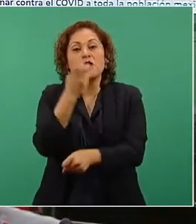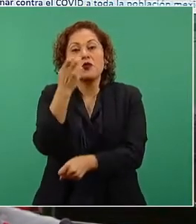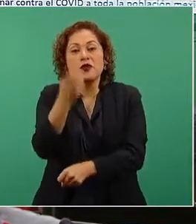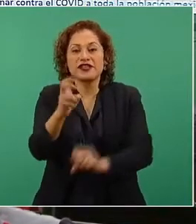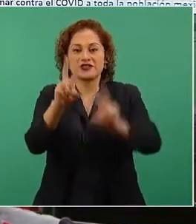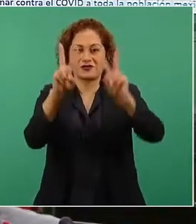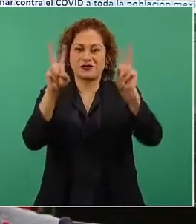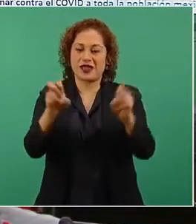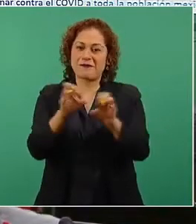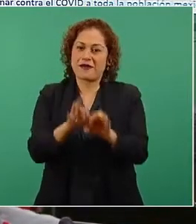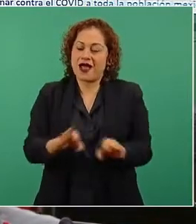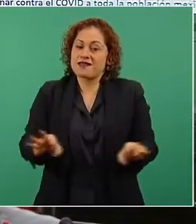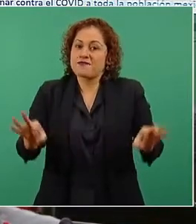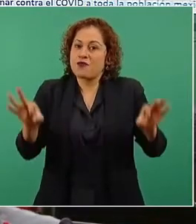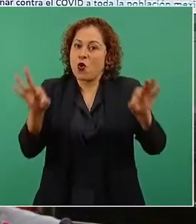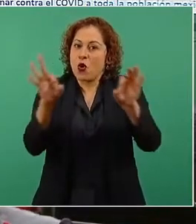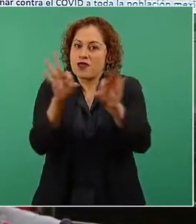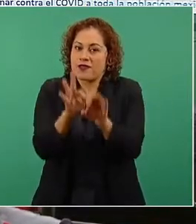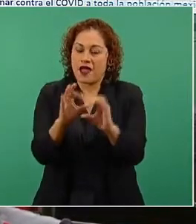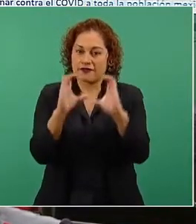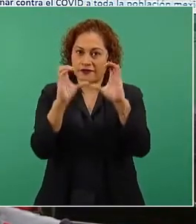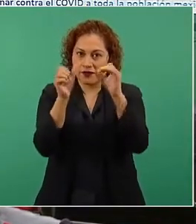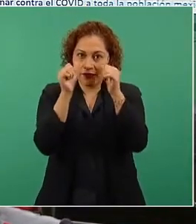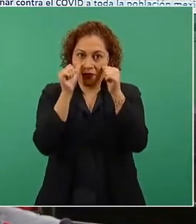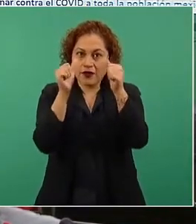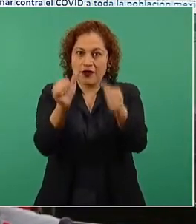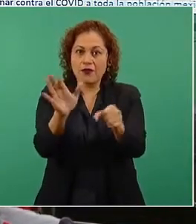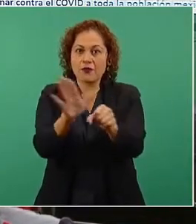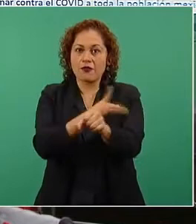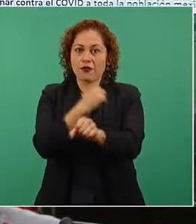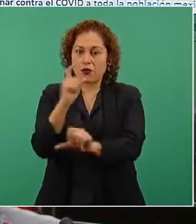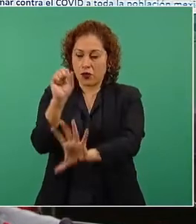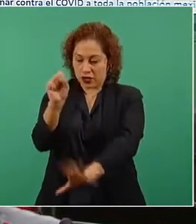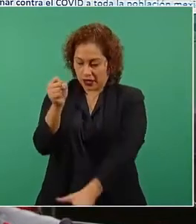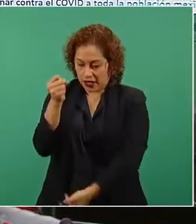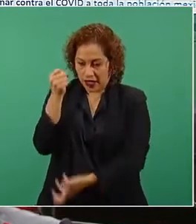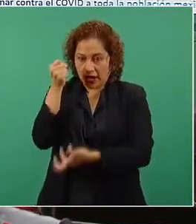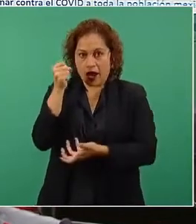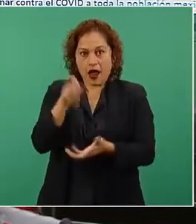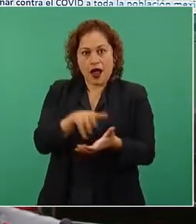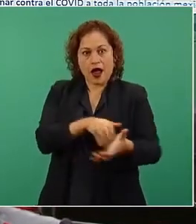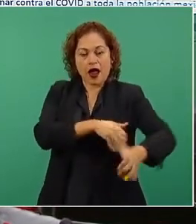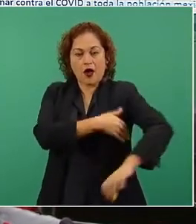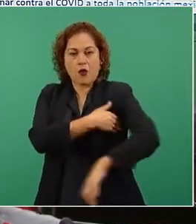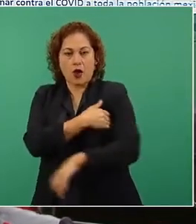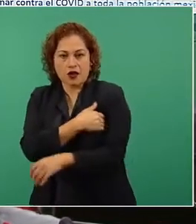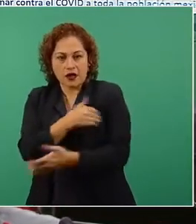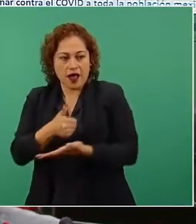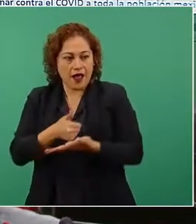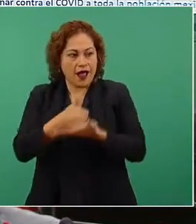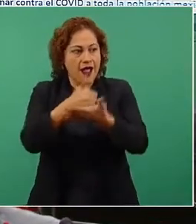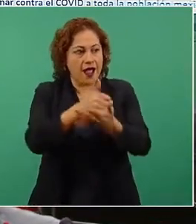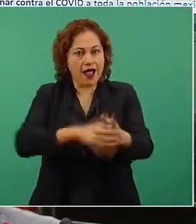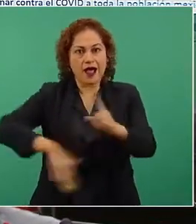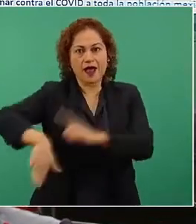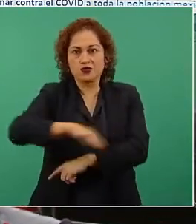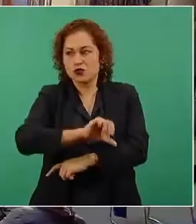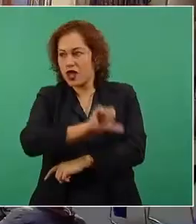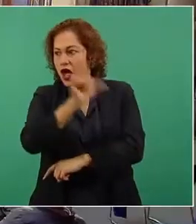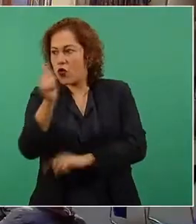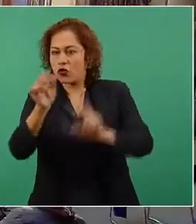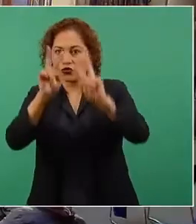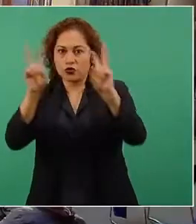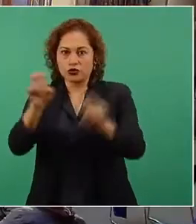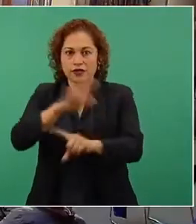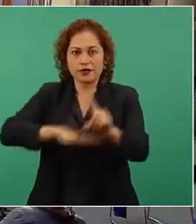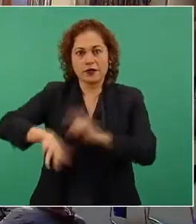a la población, a la gente, a la gente más necesitada, a la de a pie, ¿no? Por eso es importante. Le damos a la